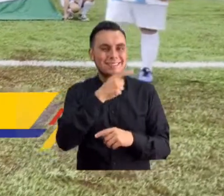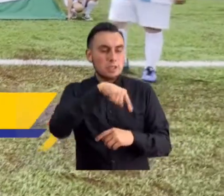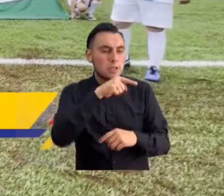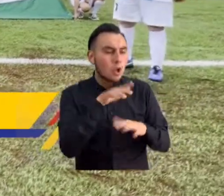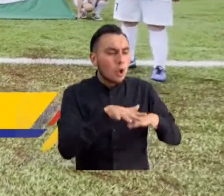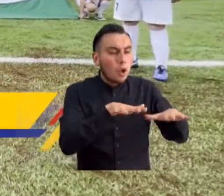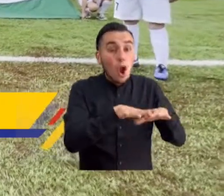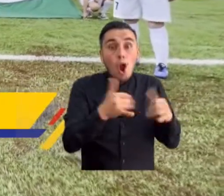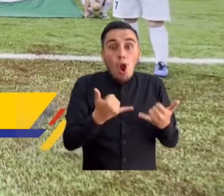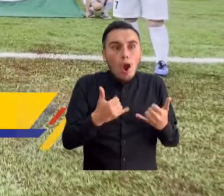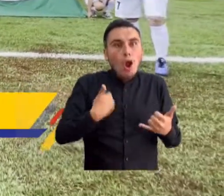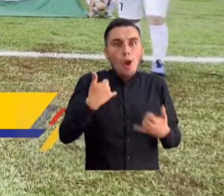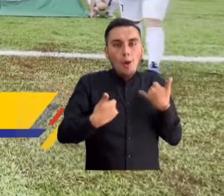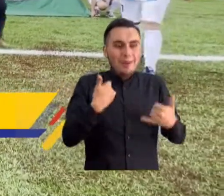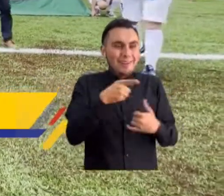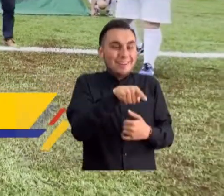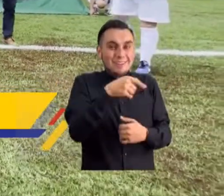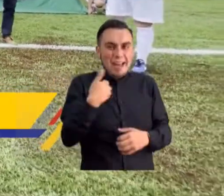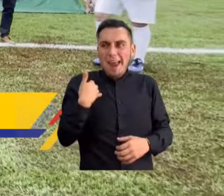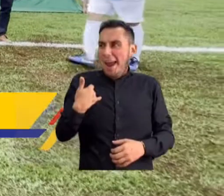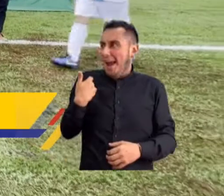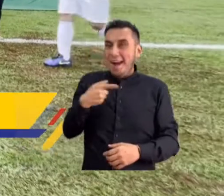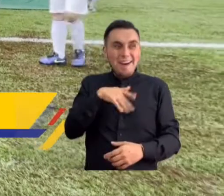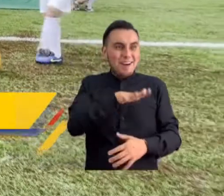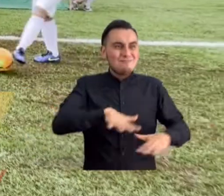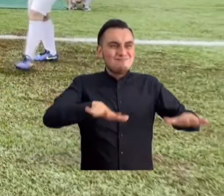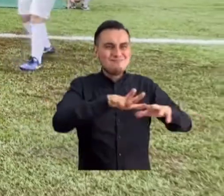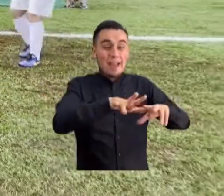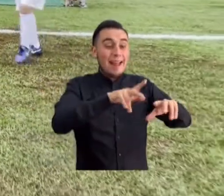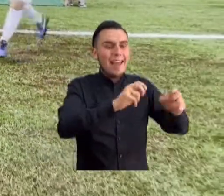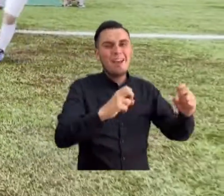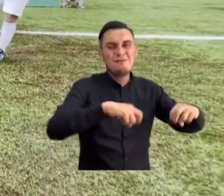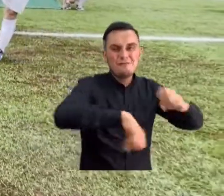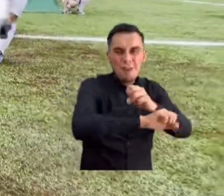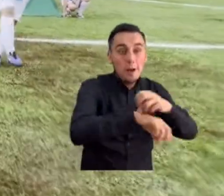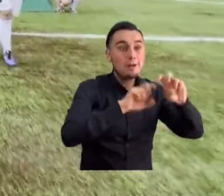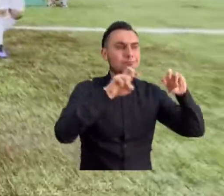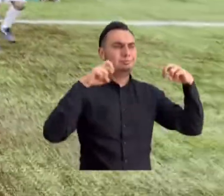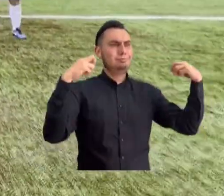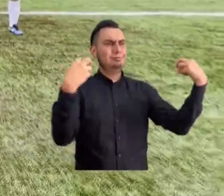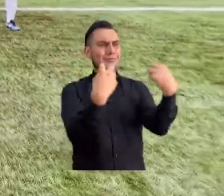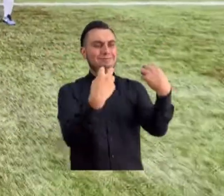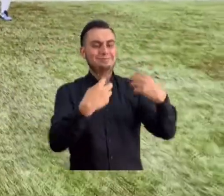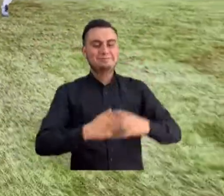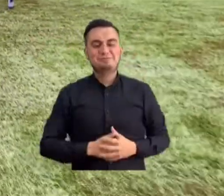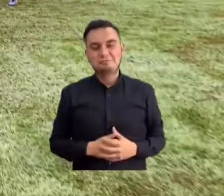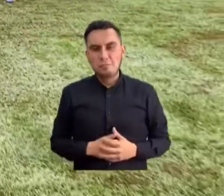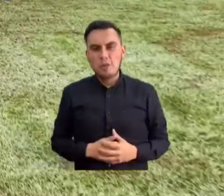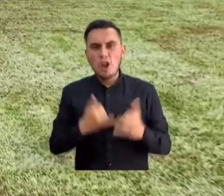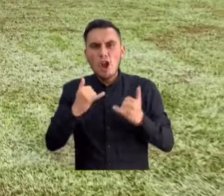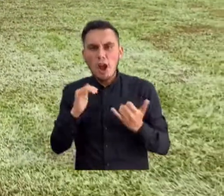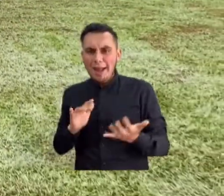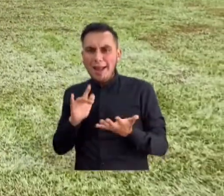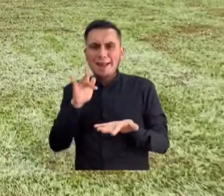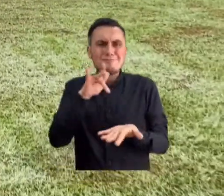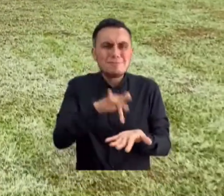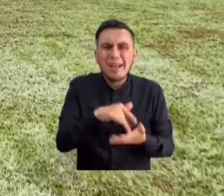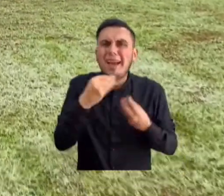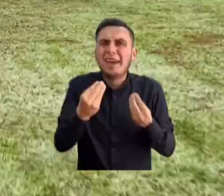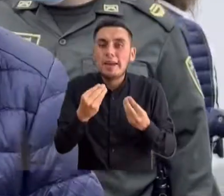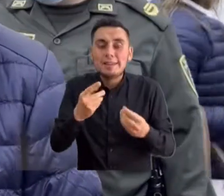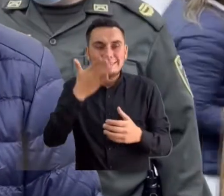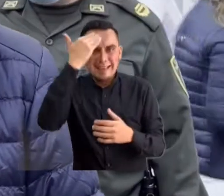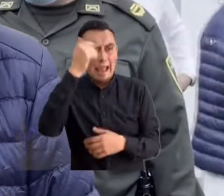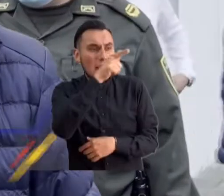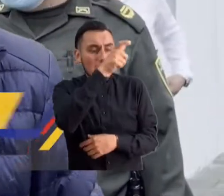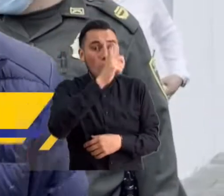miles de jóvenes hoy pueden disfrutar de la cancha sintética y las graderías del estadio. Venimos a decirle al país que hay